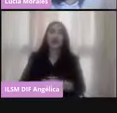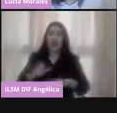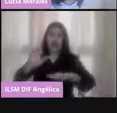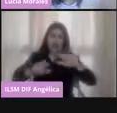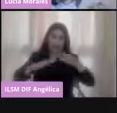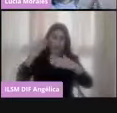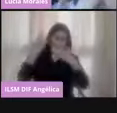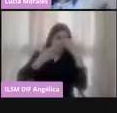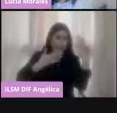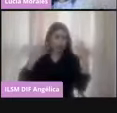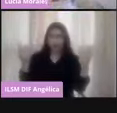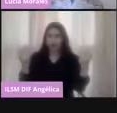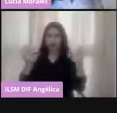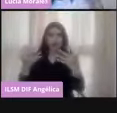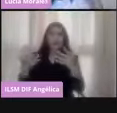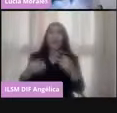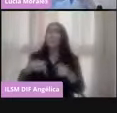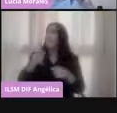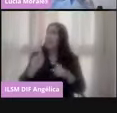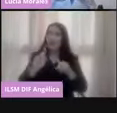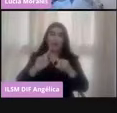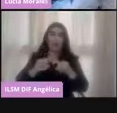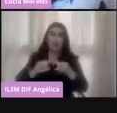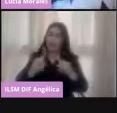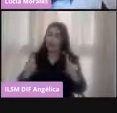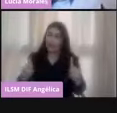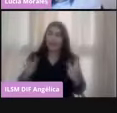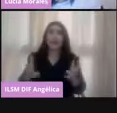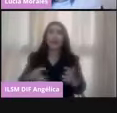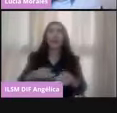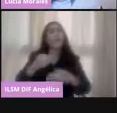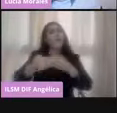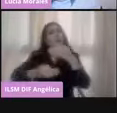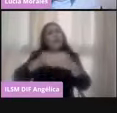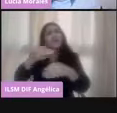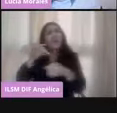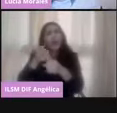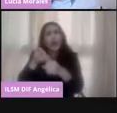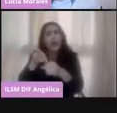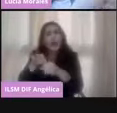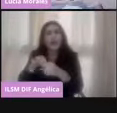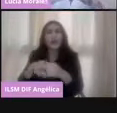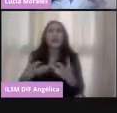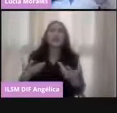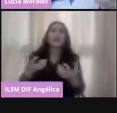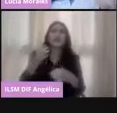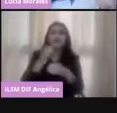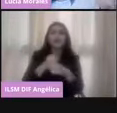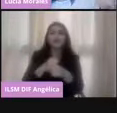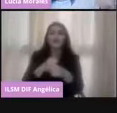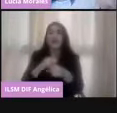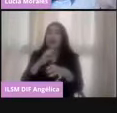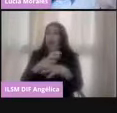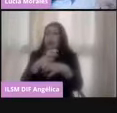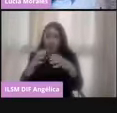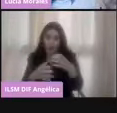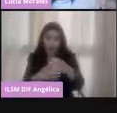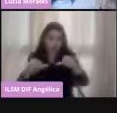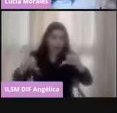el proceso electoral y no. El proceso electoral es un conjunto de actos, un conjunto de actividades,